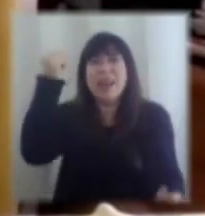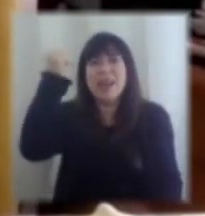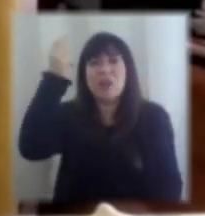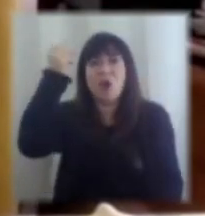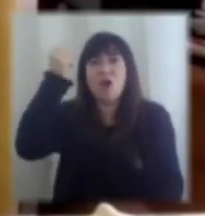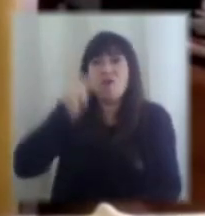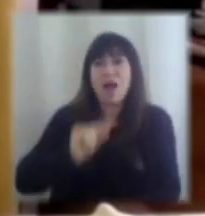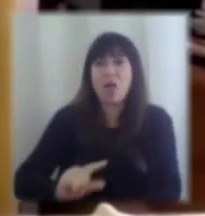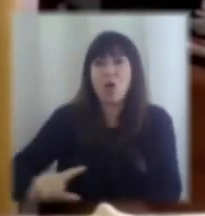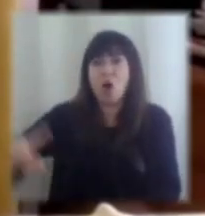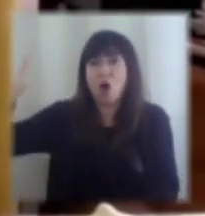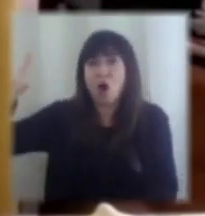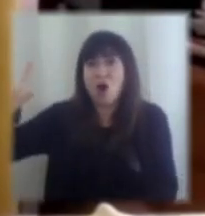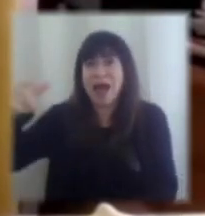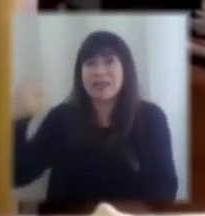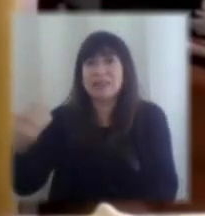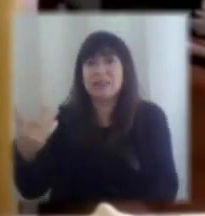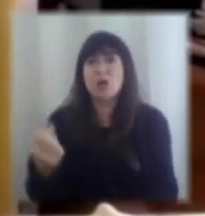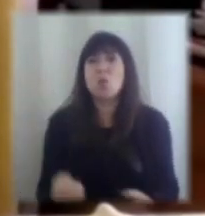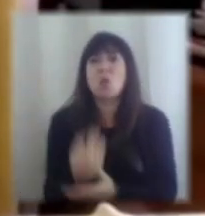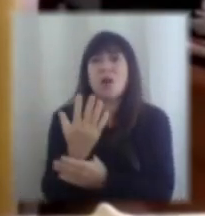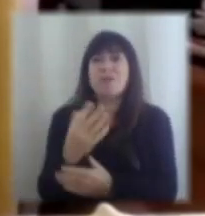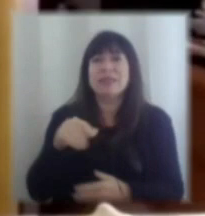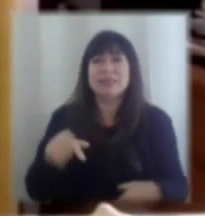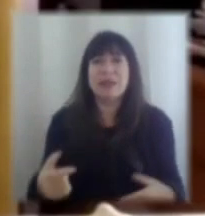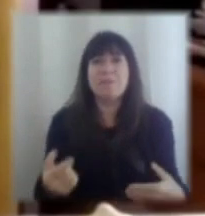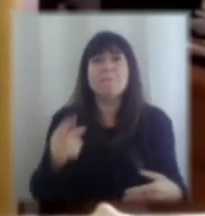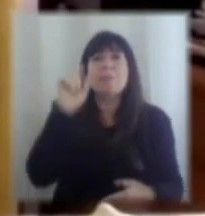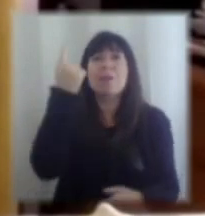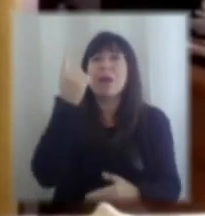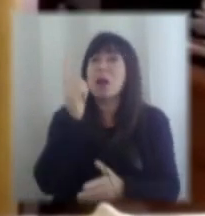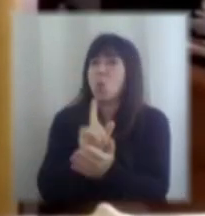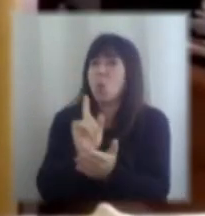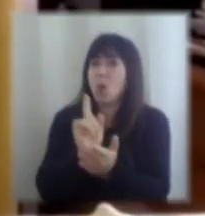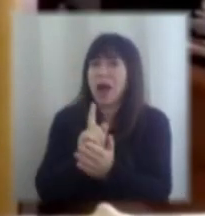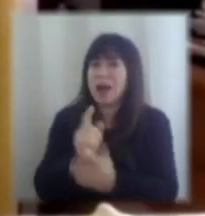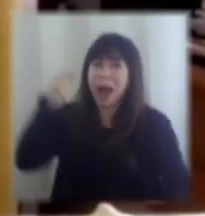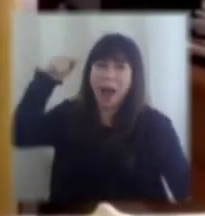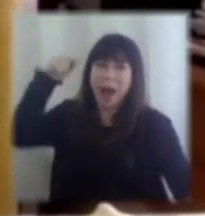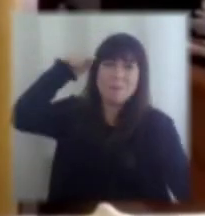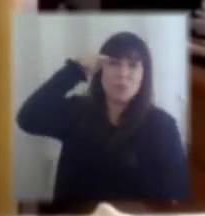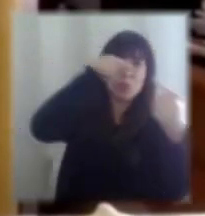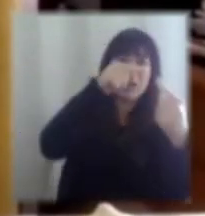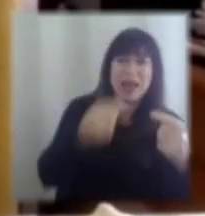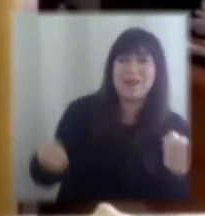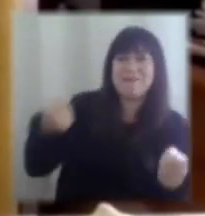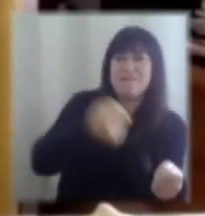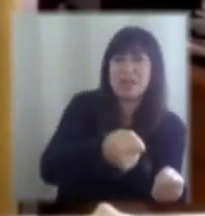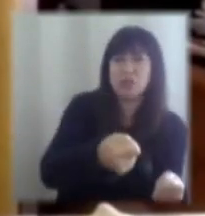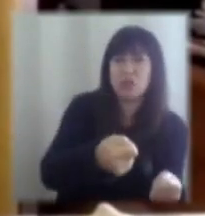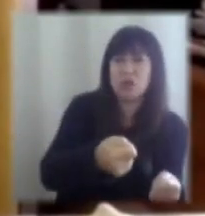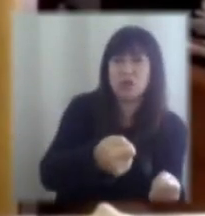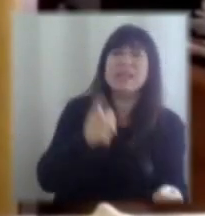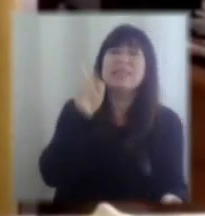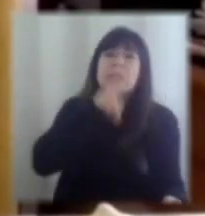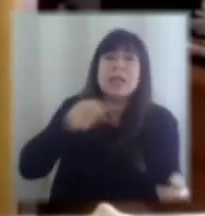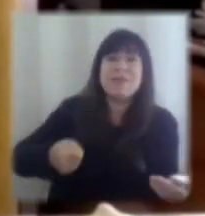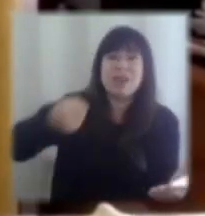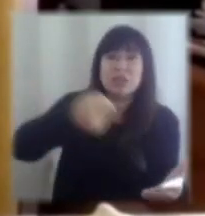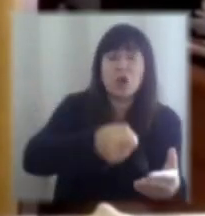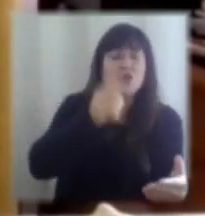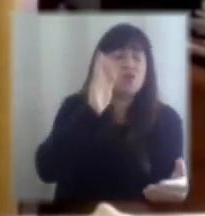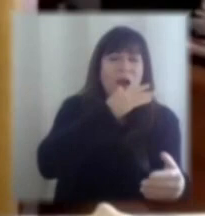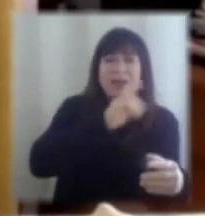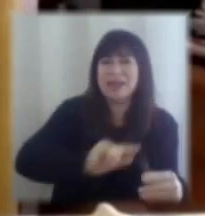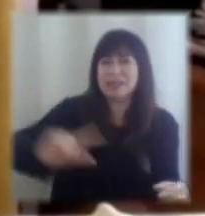veces heterodoxas, si tú quieres, para, en primer lugar, apuntalar la inversión. O sea, sin inversión no hay crecimiento y acá va a haber que ser muy